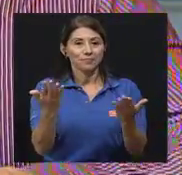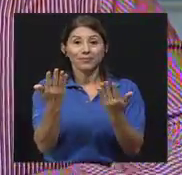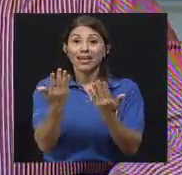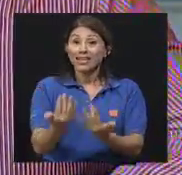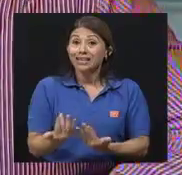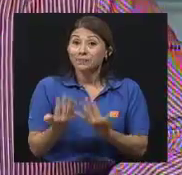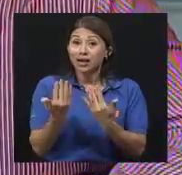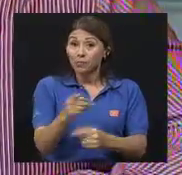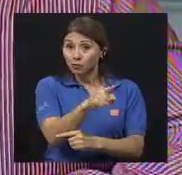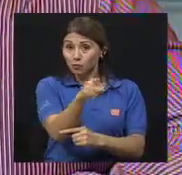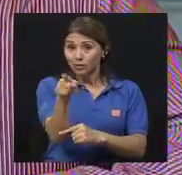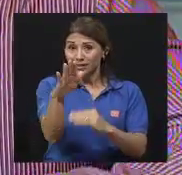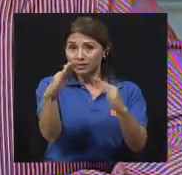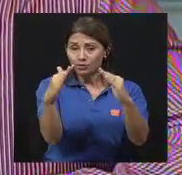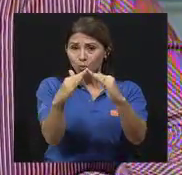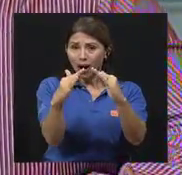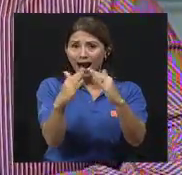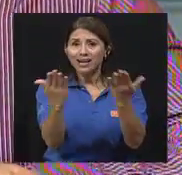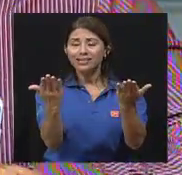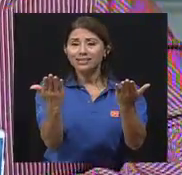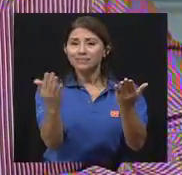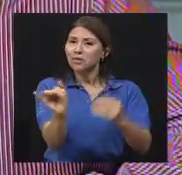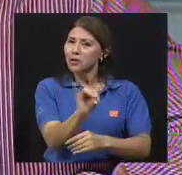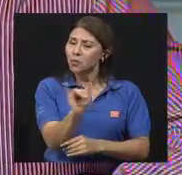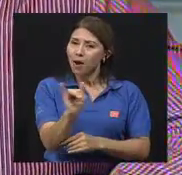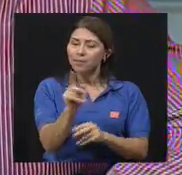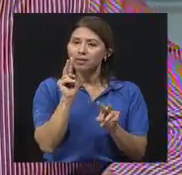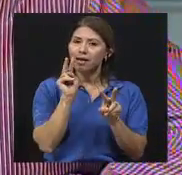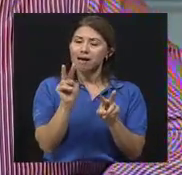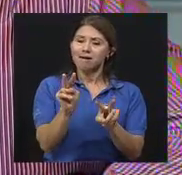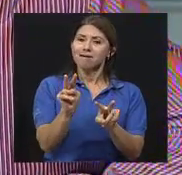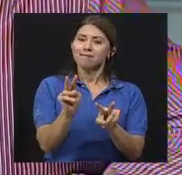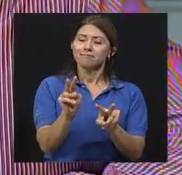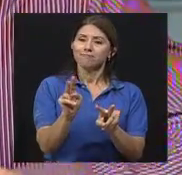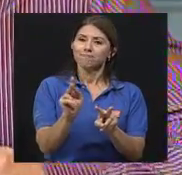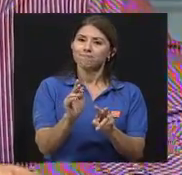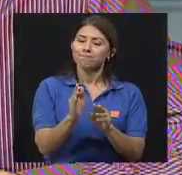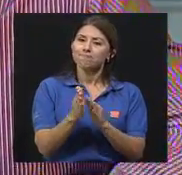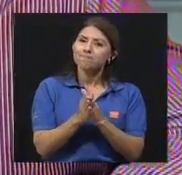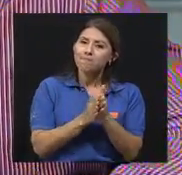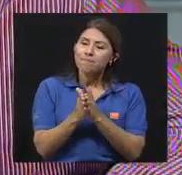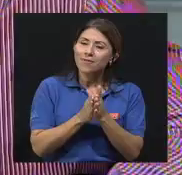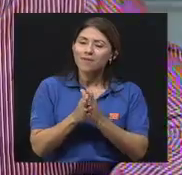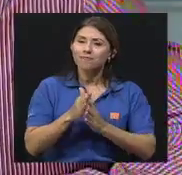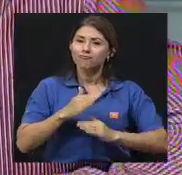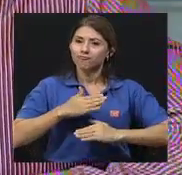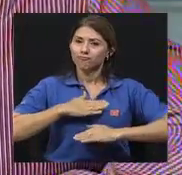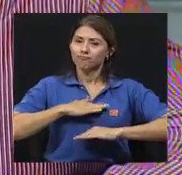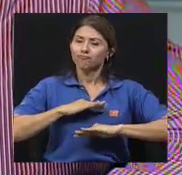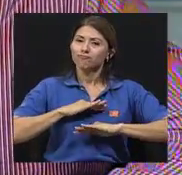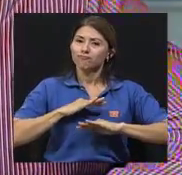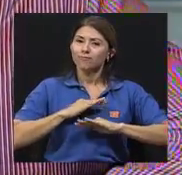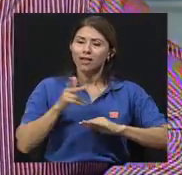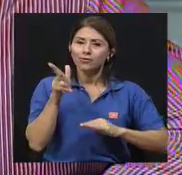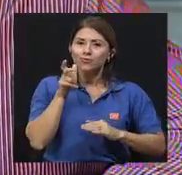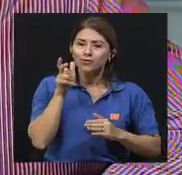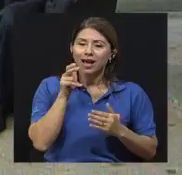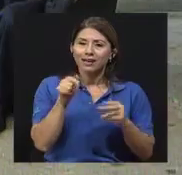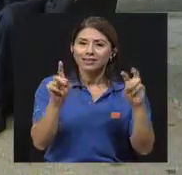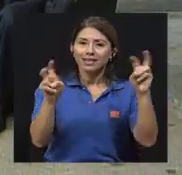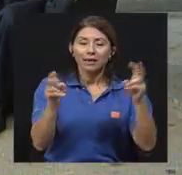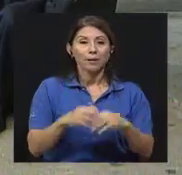y esperamos en sus hogares que, pues, igualmente haya sido de mucho placer escuchar